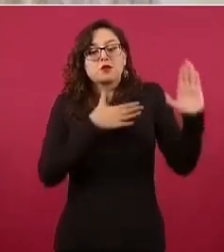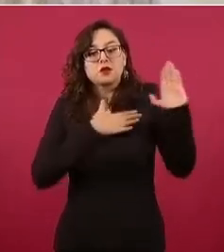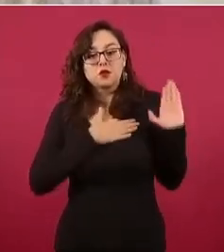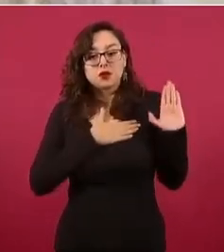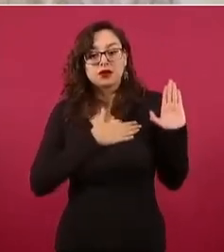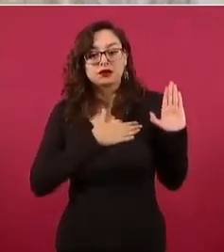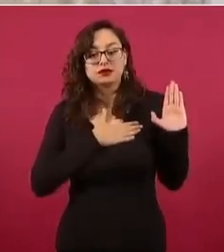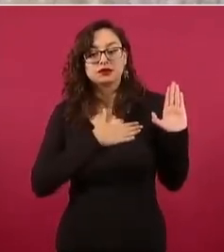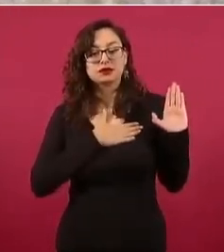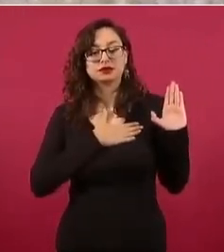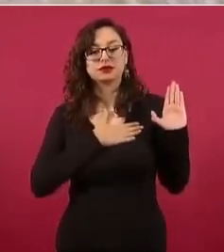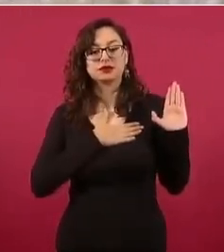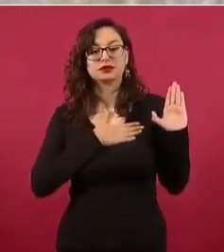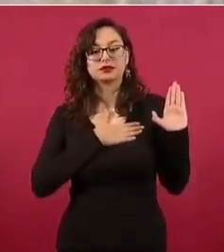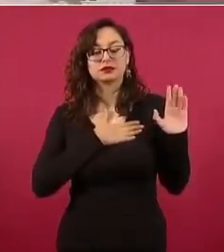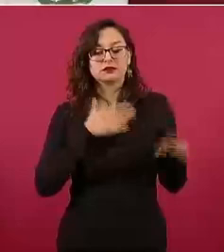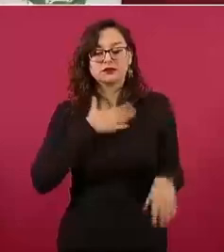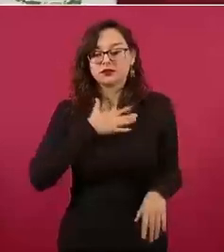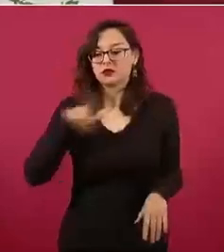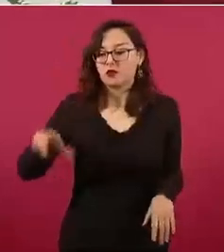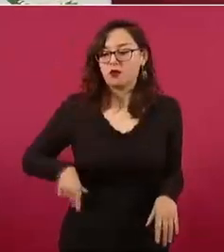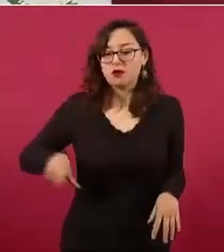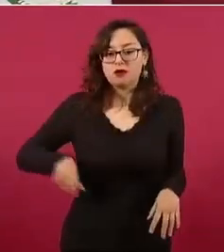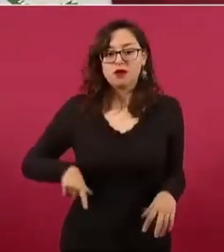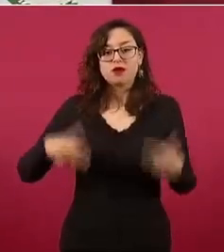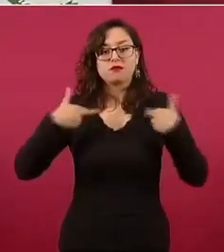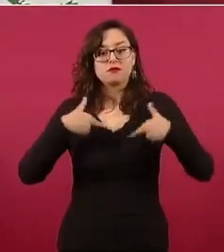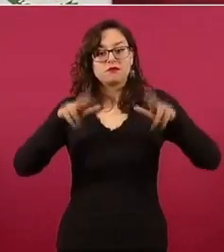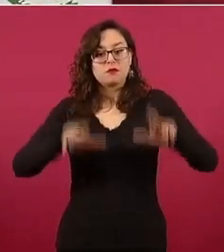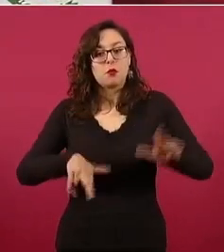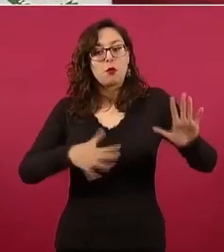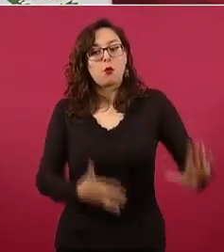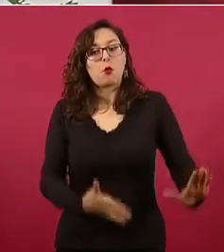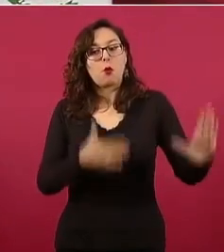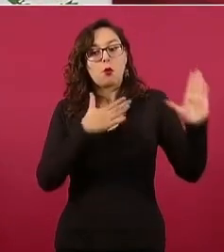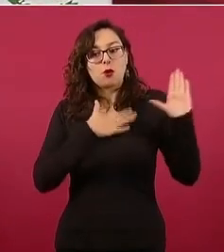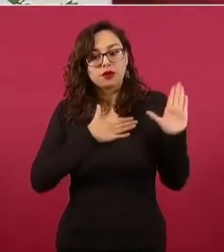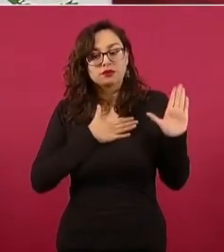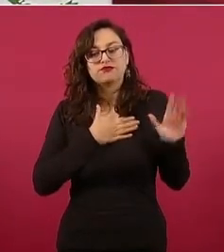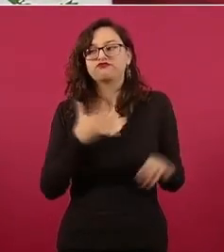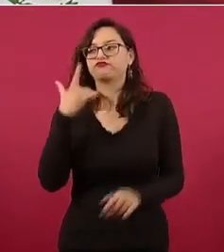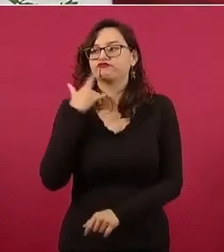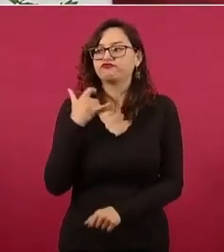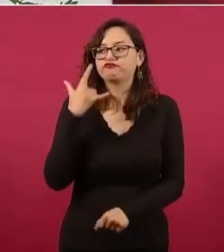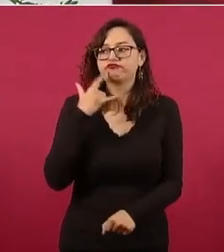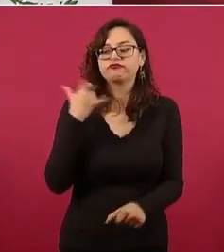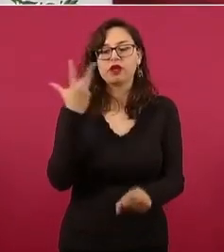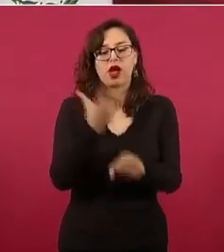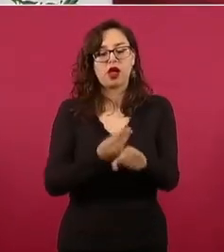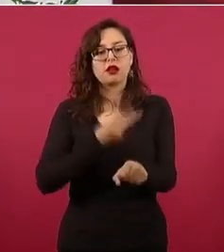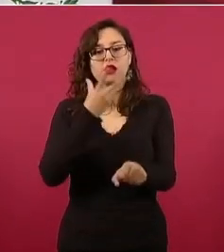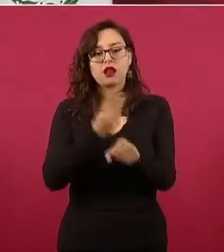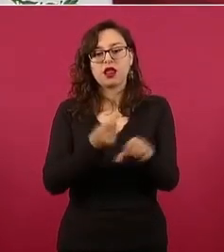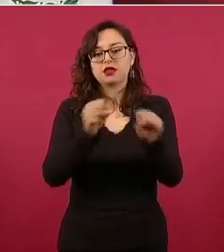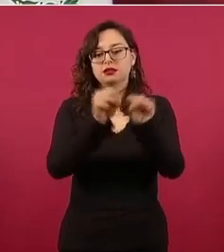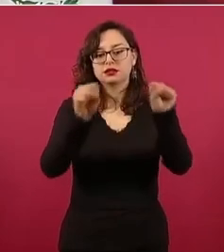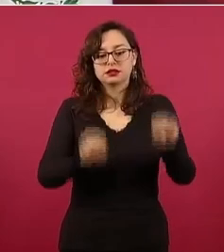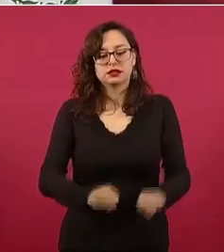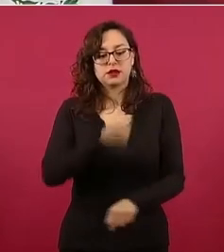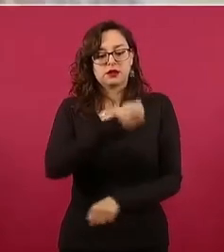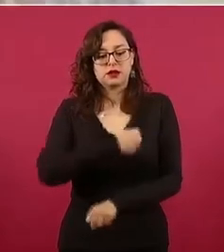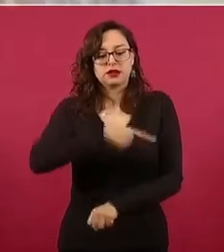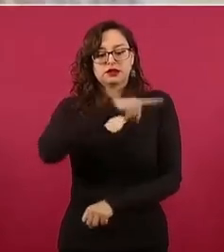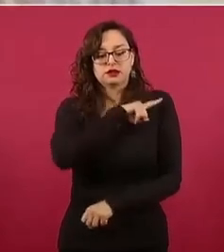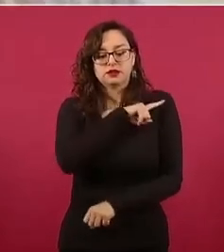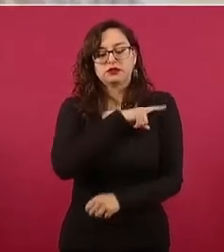del gobierno que represento. Y nos están ayudando también los médicos y